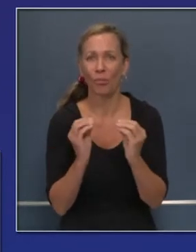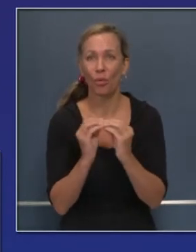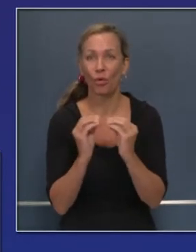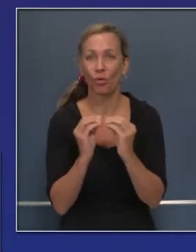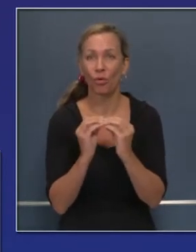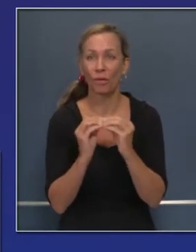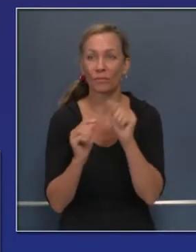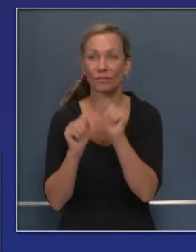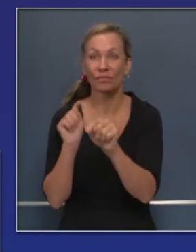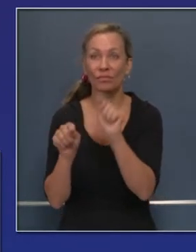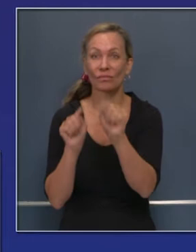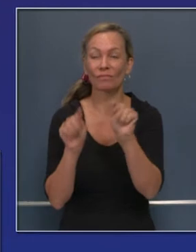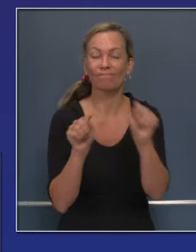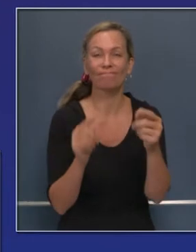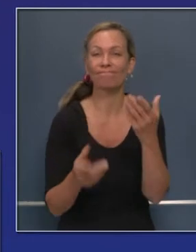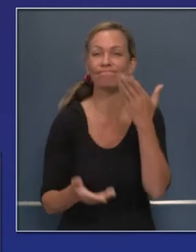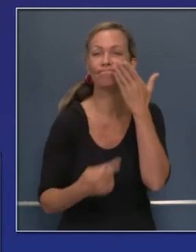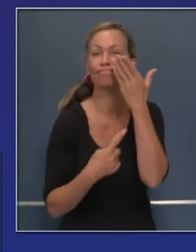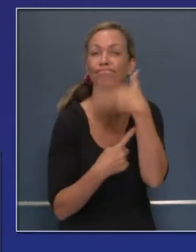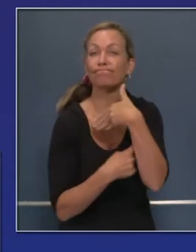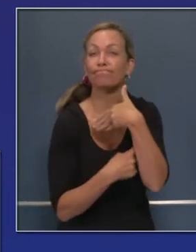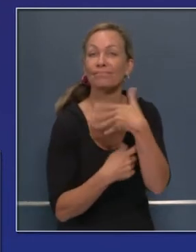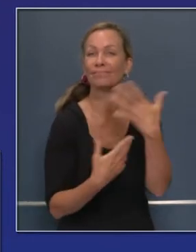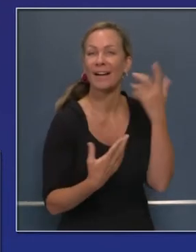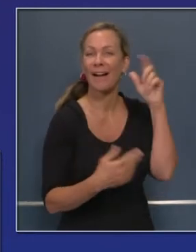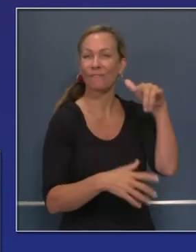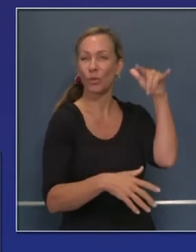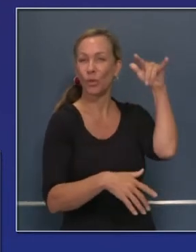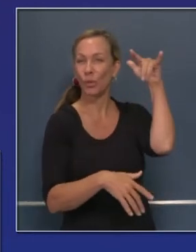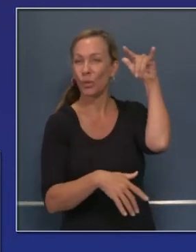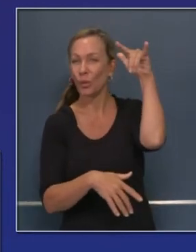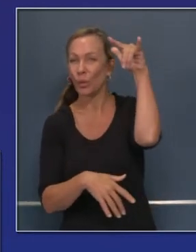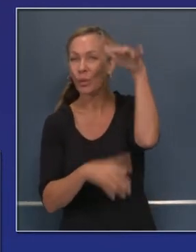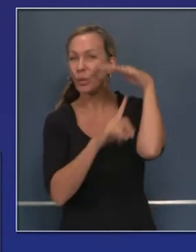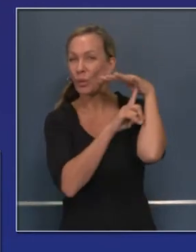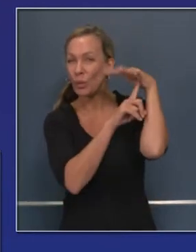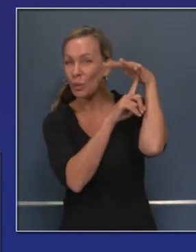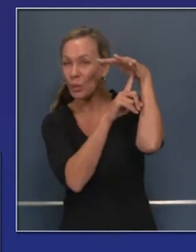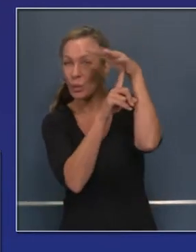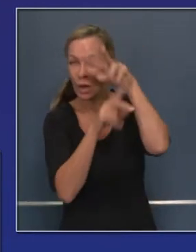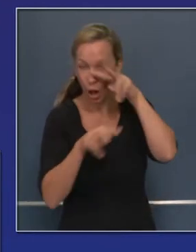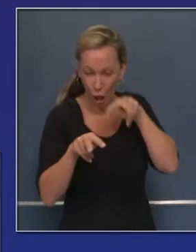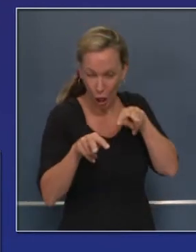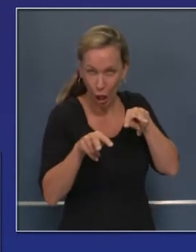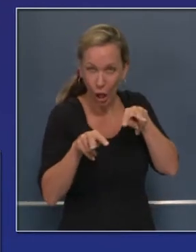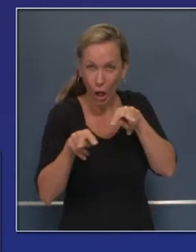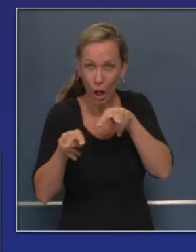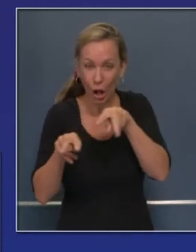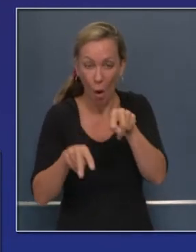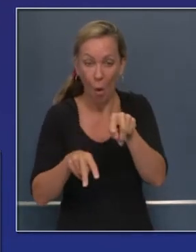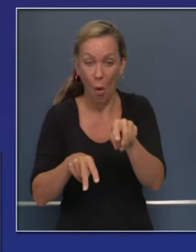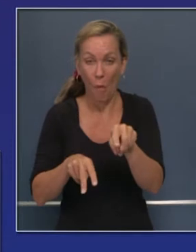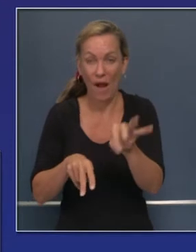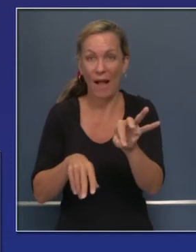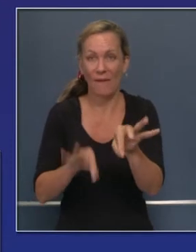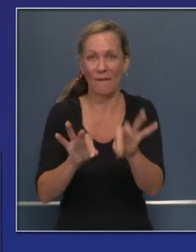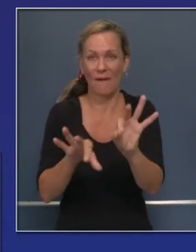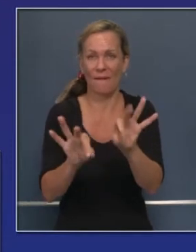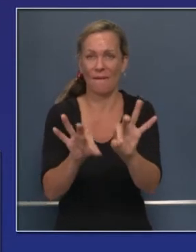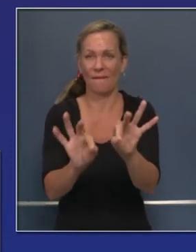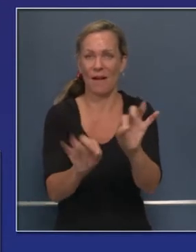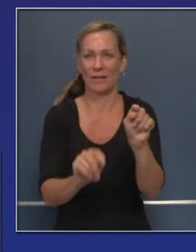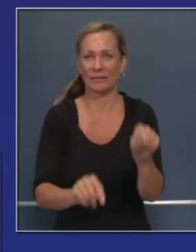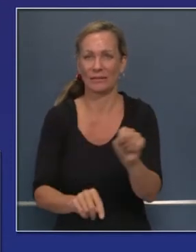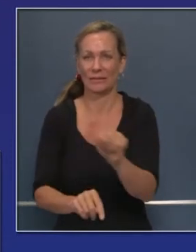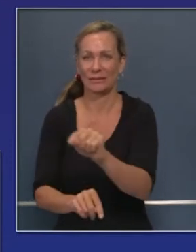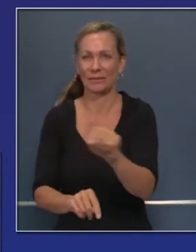en nuestro esfuerzo de revista y reconocimiento. Conforme vayan cambiando las situaciones del clima